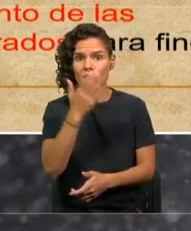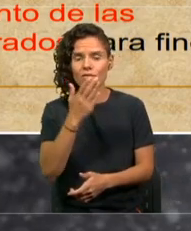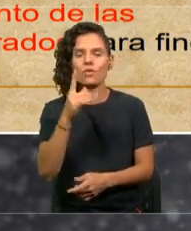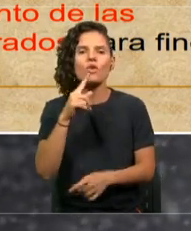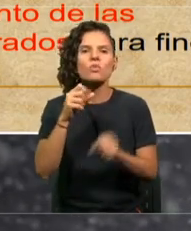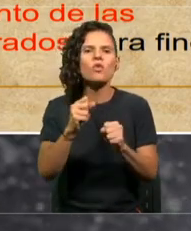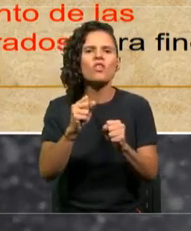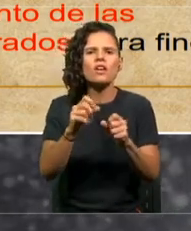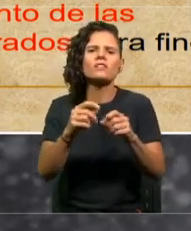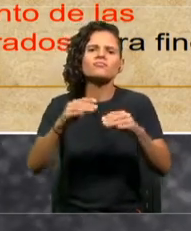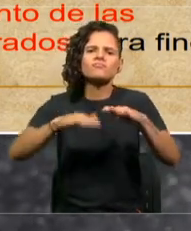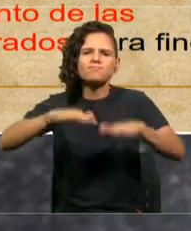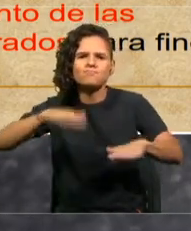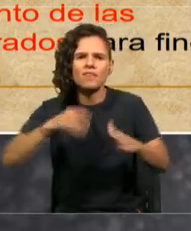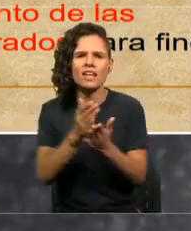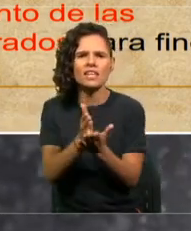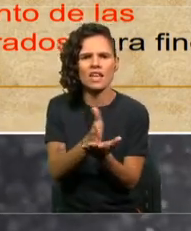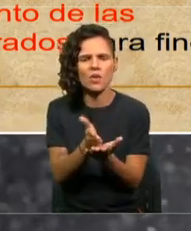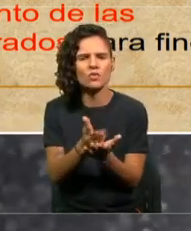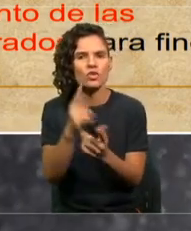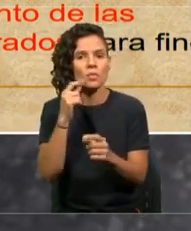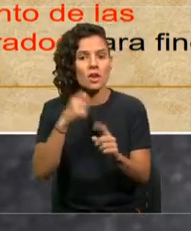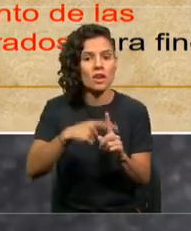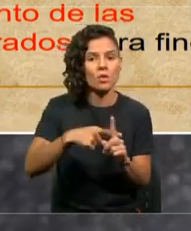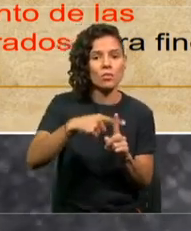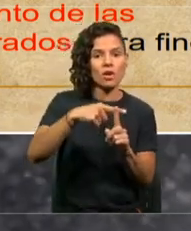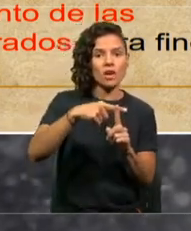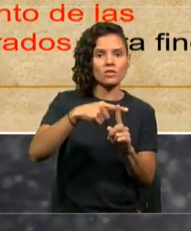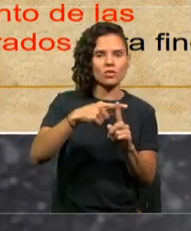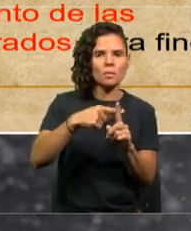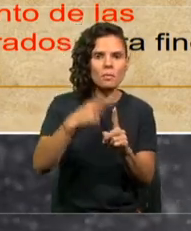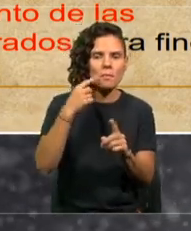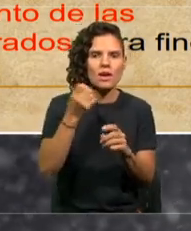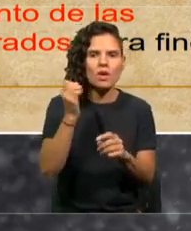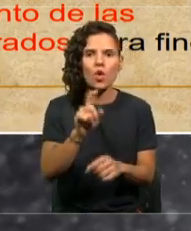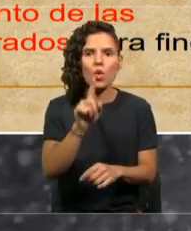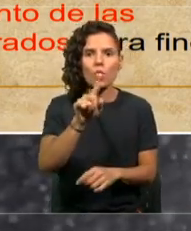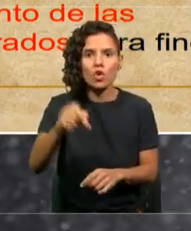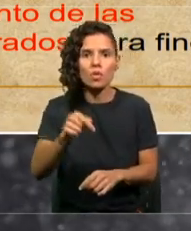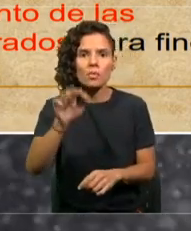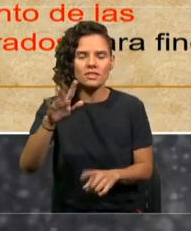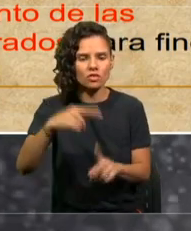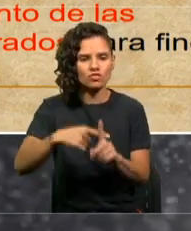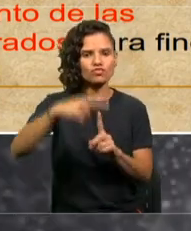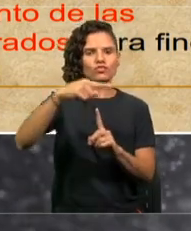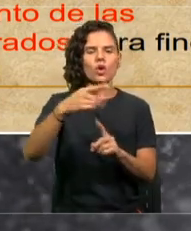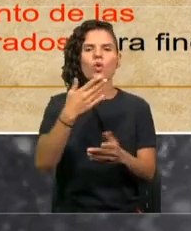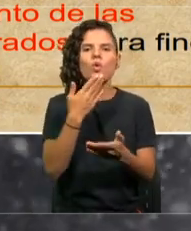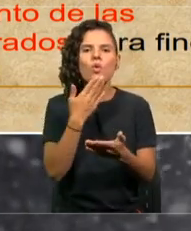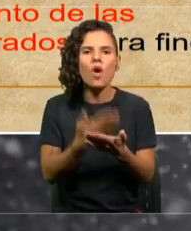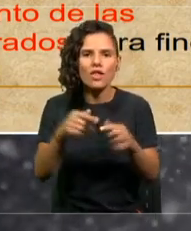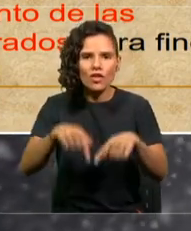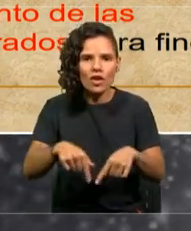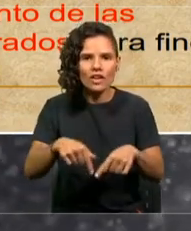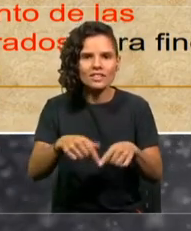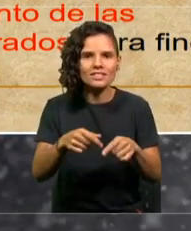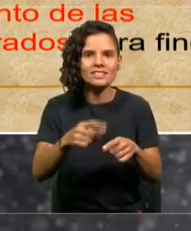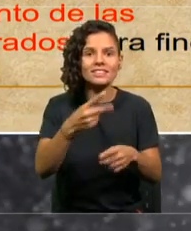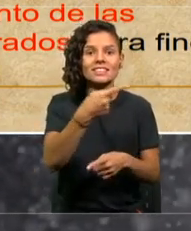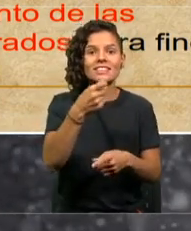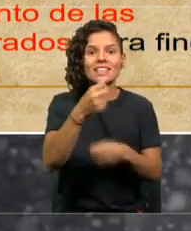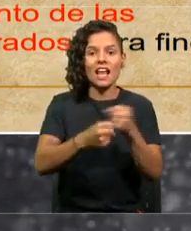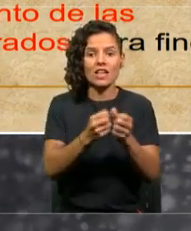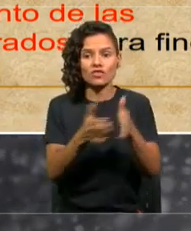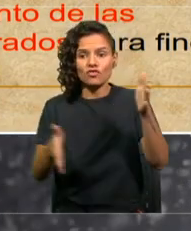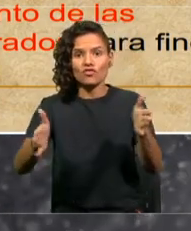aumento de las temperaturas globales en 1,5 grados para fines de siglo. El acuerdo de París hace varios años